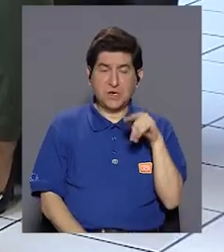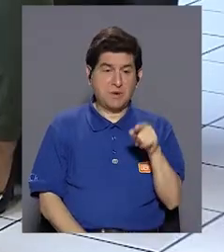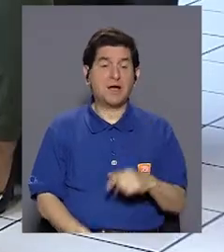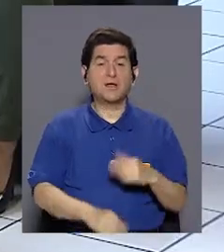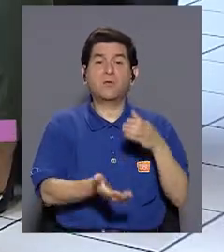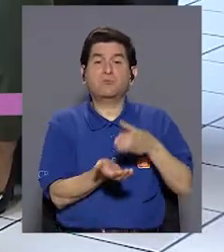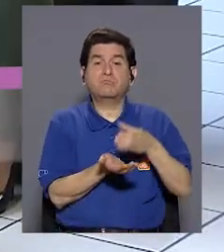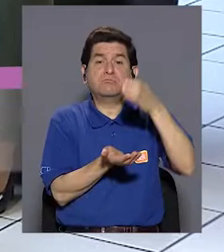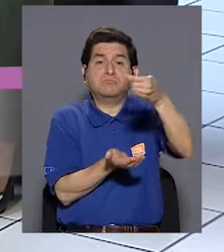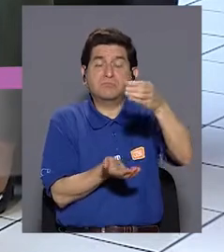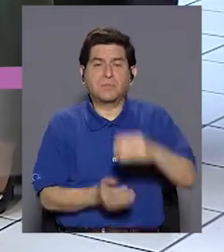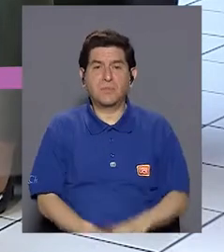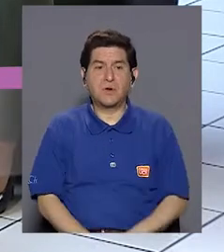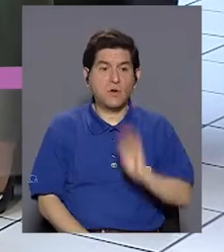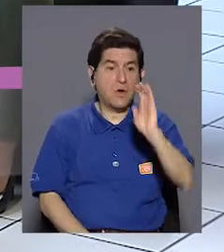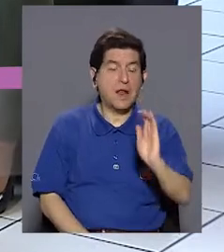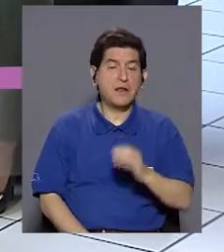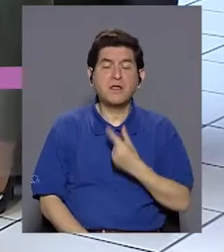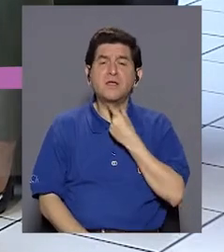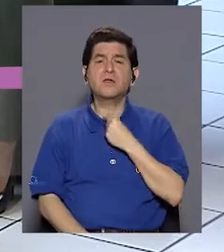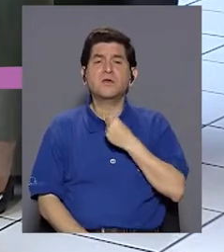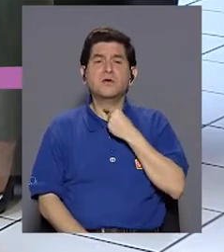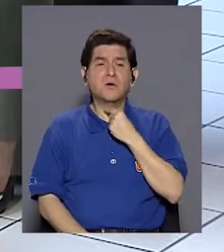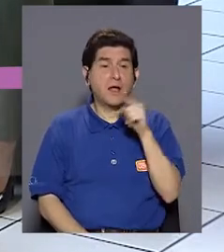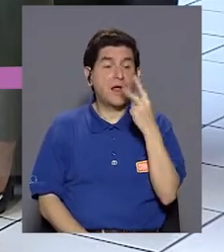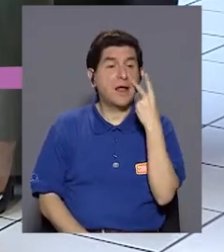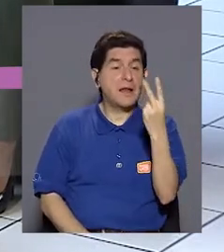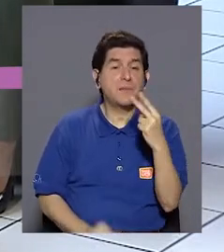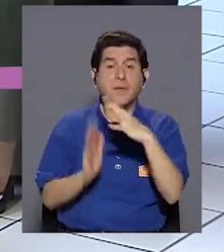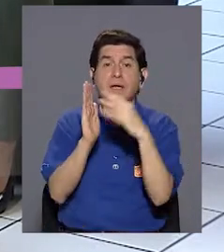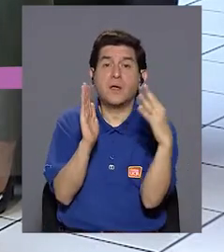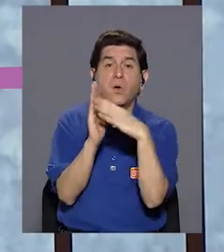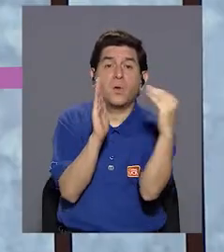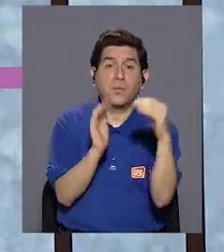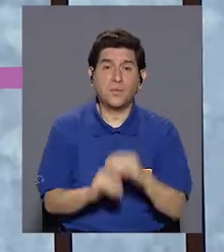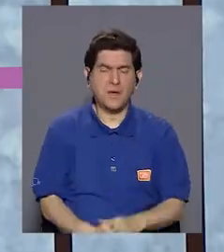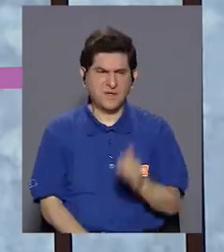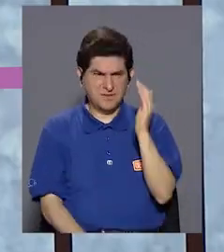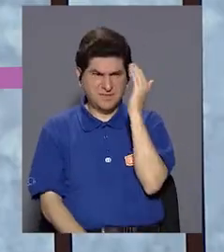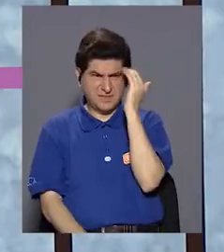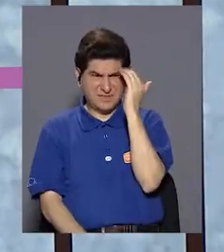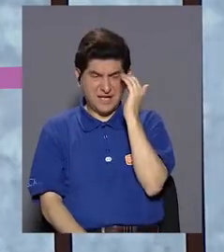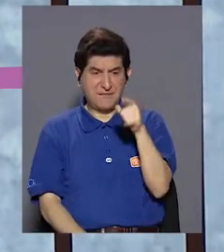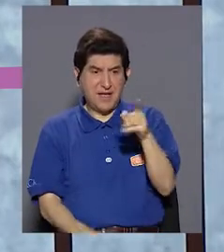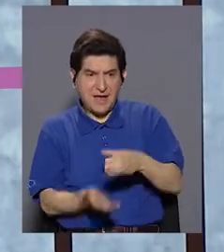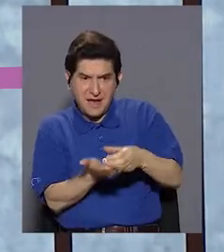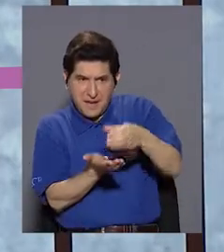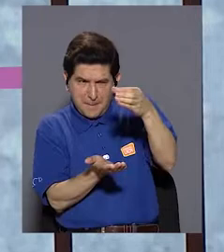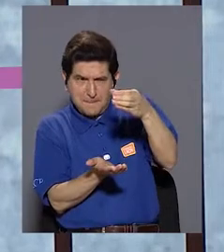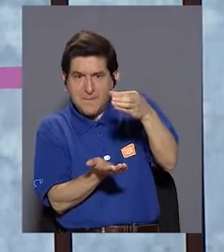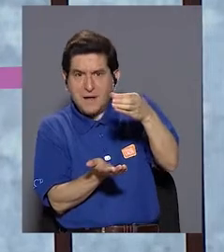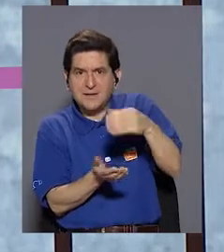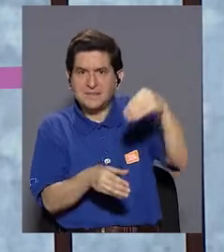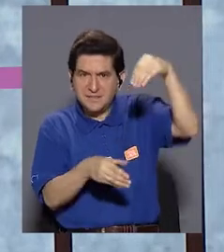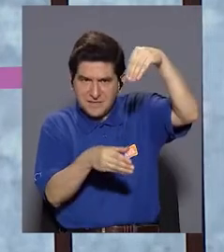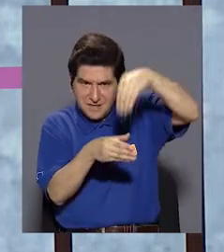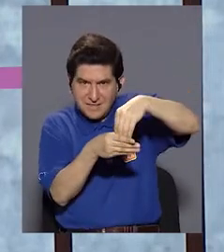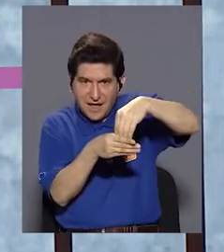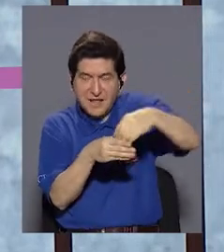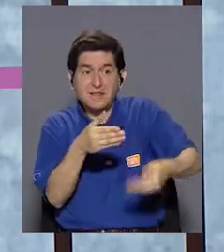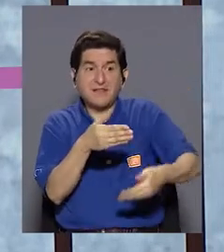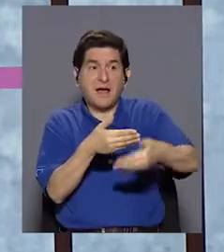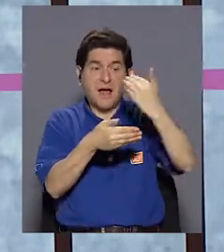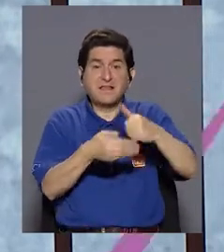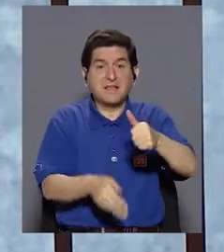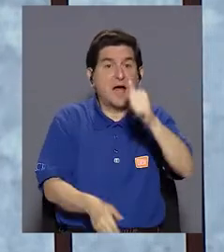Cuando el niño tiene sed, él aprende por imitación, y él sabe que ese envase, lo que tiene es